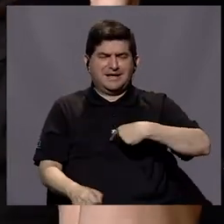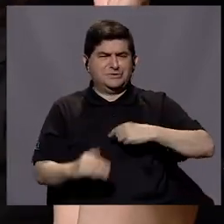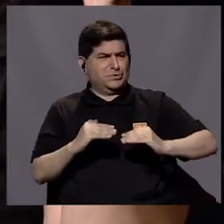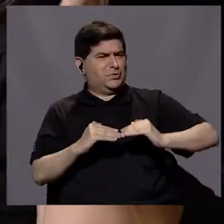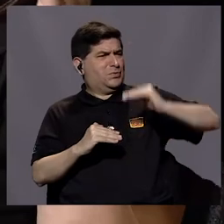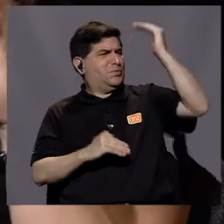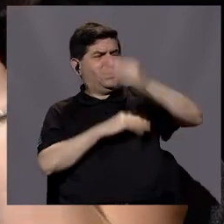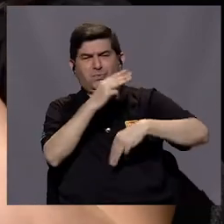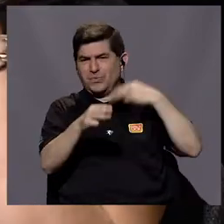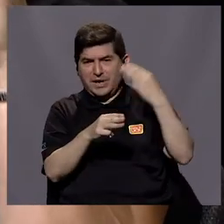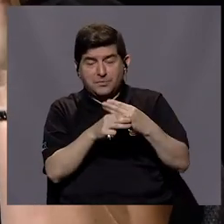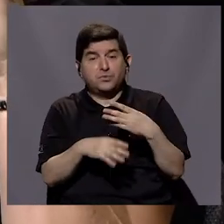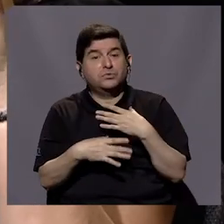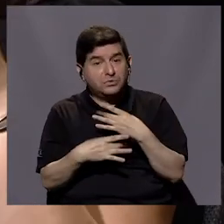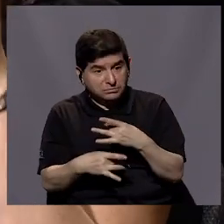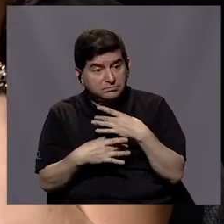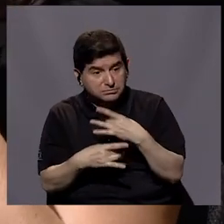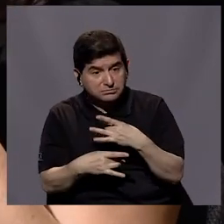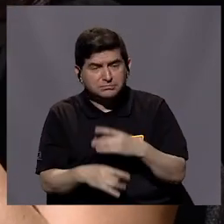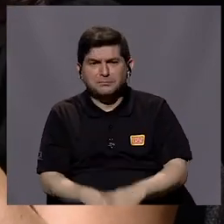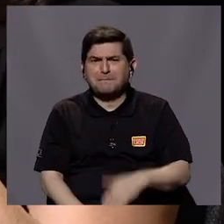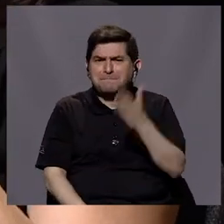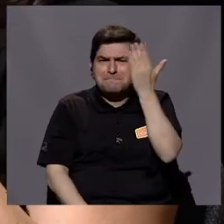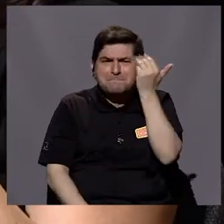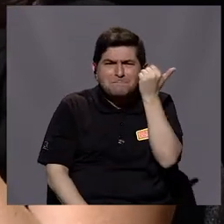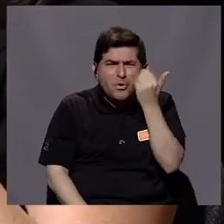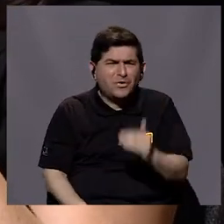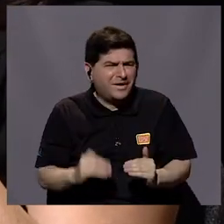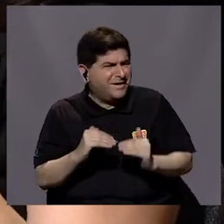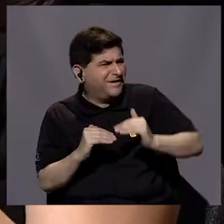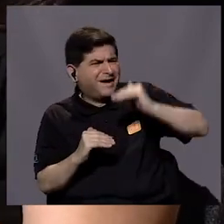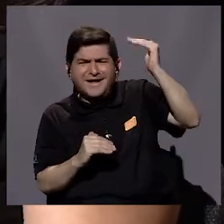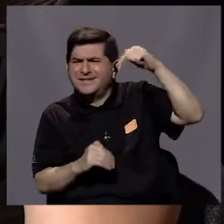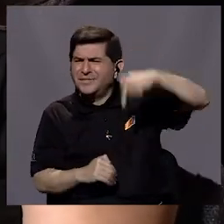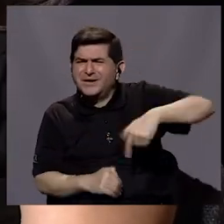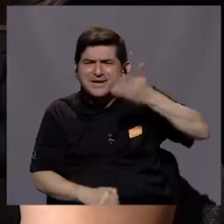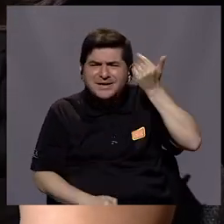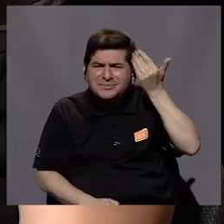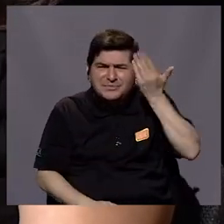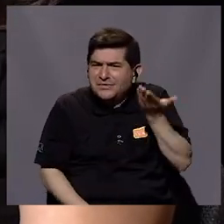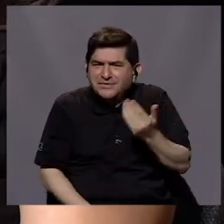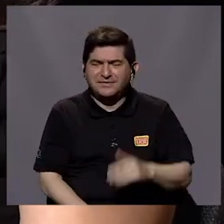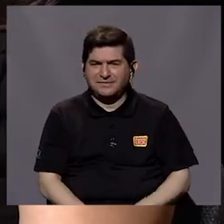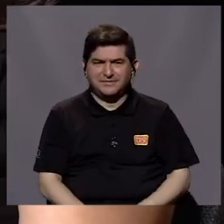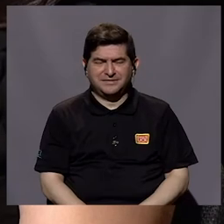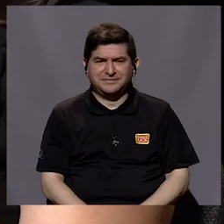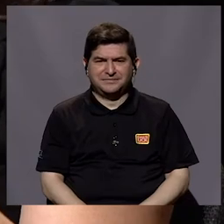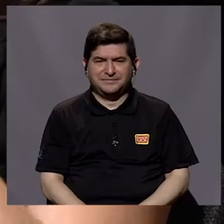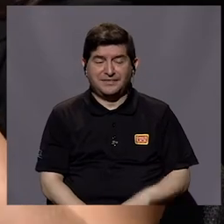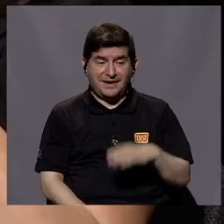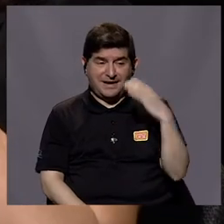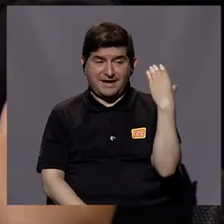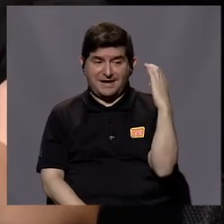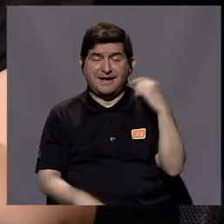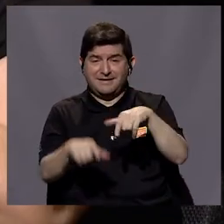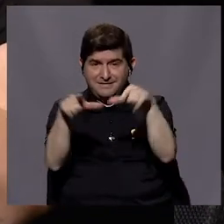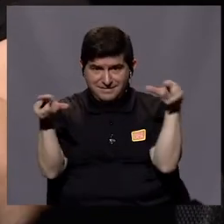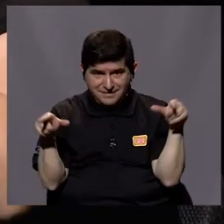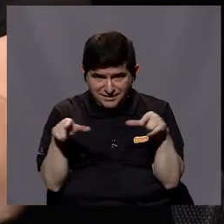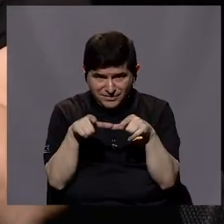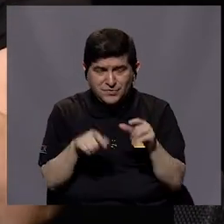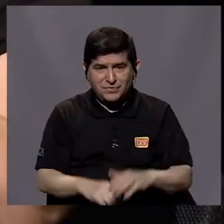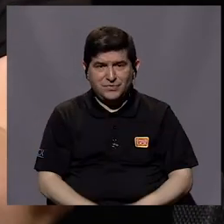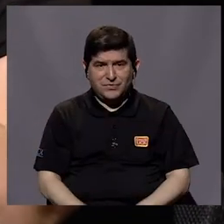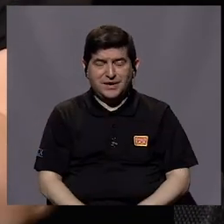elevados a nivel mundial llama la atención porque hay tan altos niveles de cáncer gástrico en Costa Rica y en Cartago era una